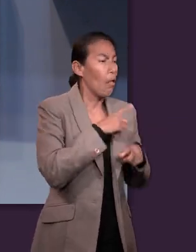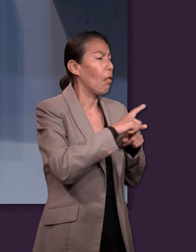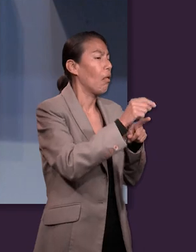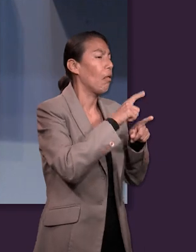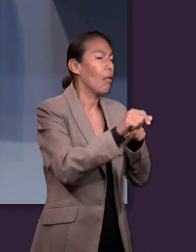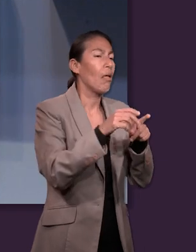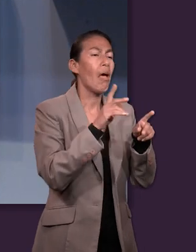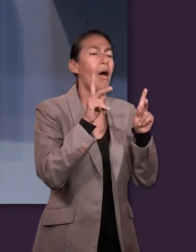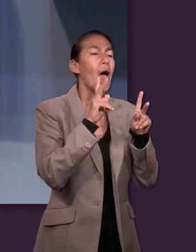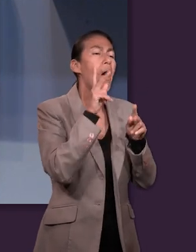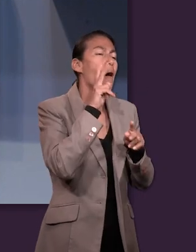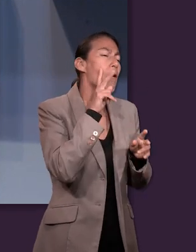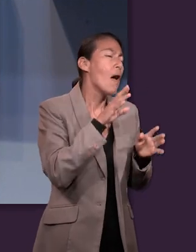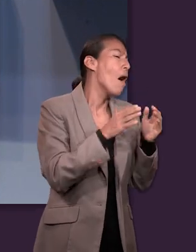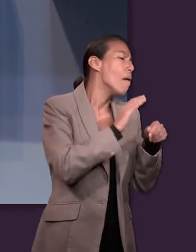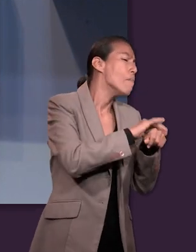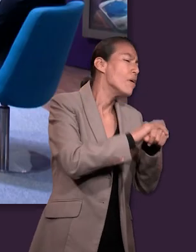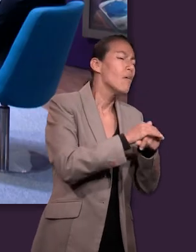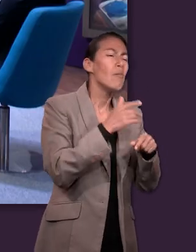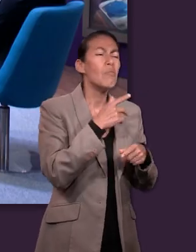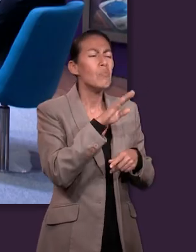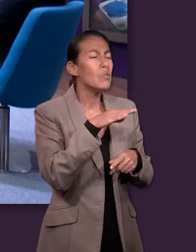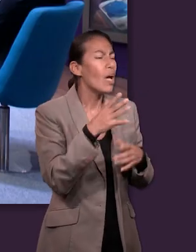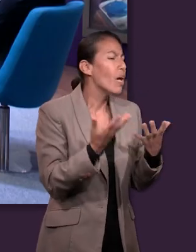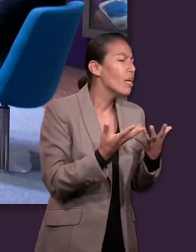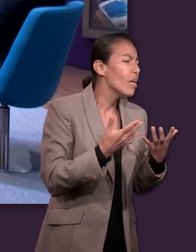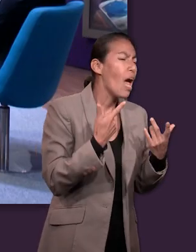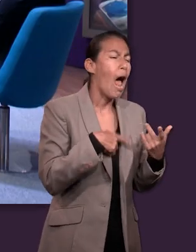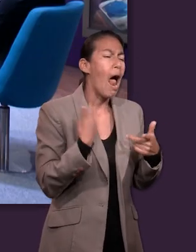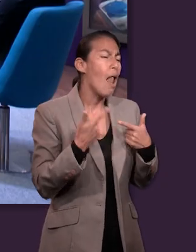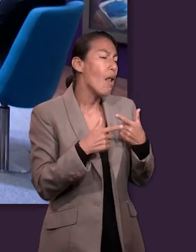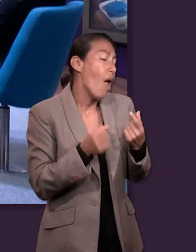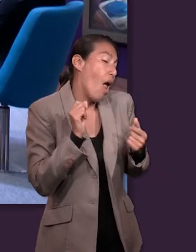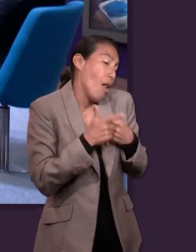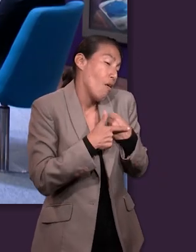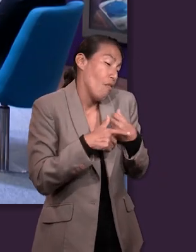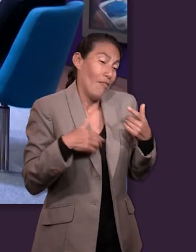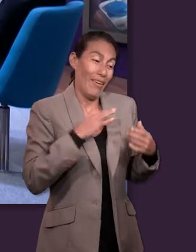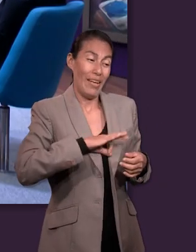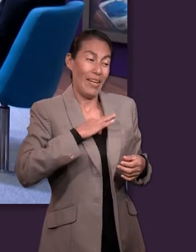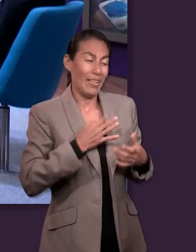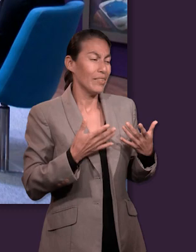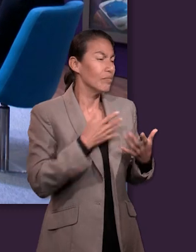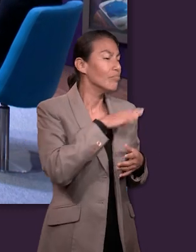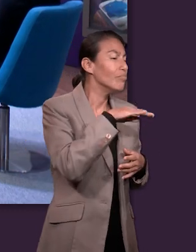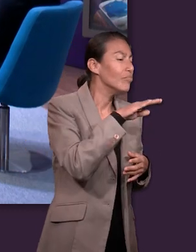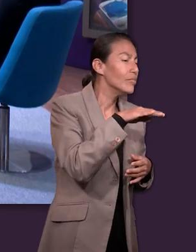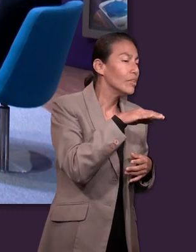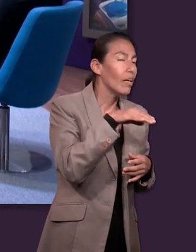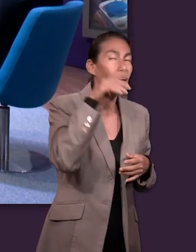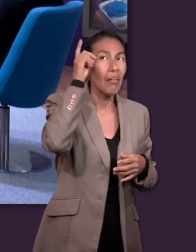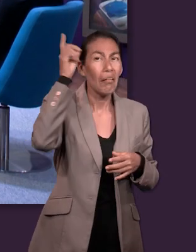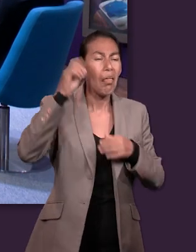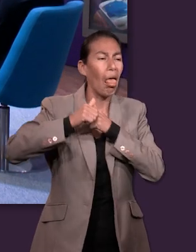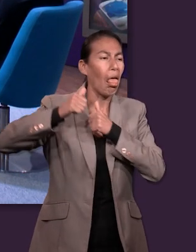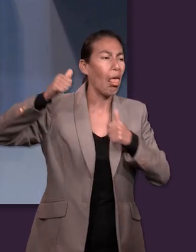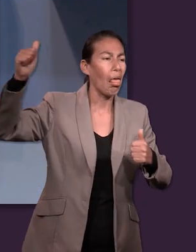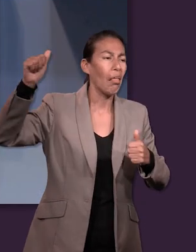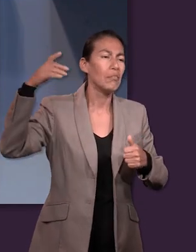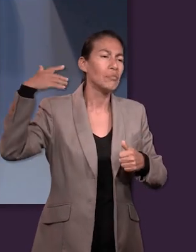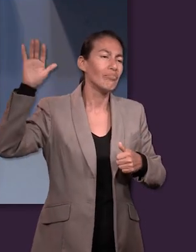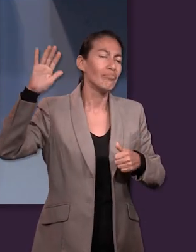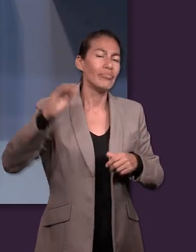a buscar experiencias que nos generen placer, que nos generen sentirnos otra vez con vida. Y hablando de esto, me gustaría que platicáramos de